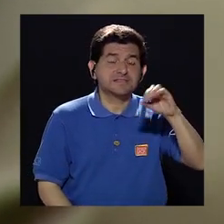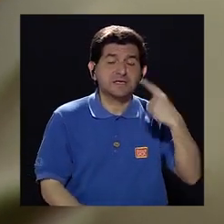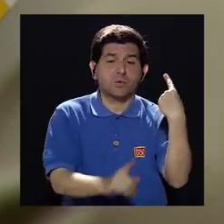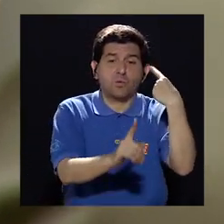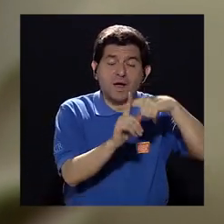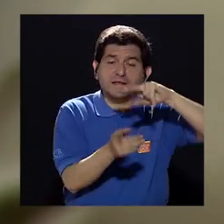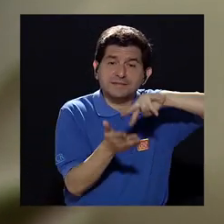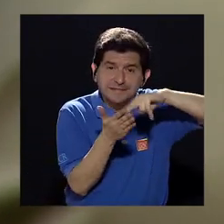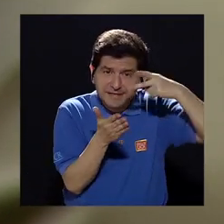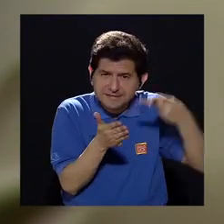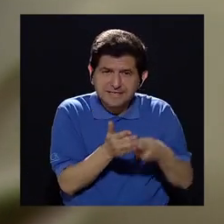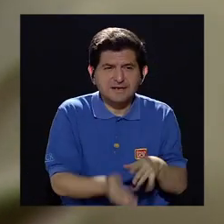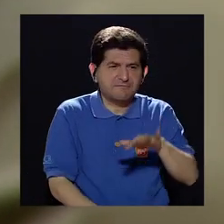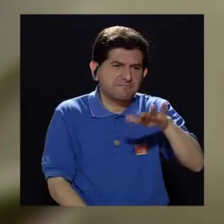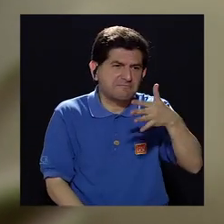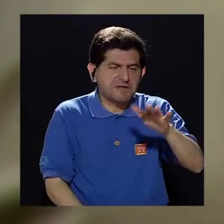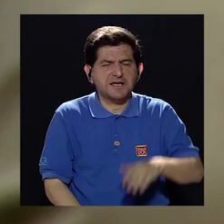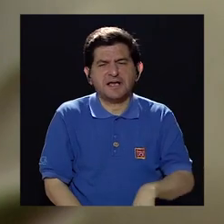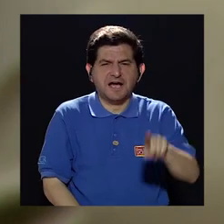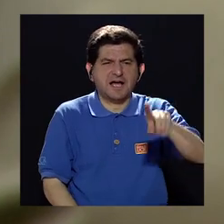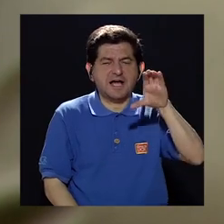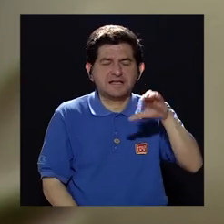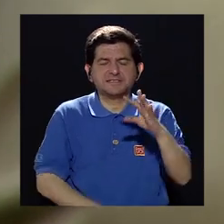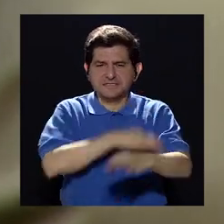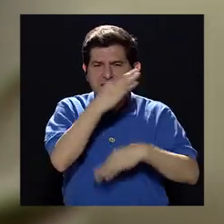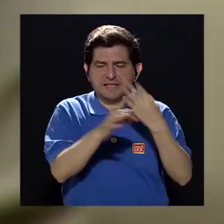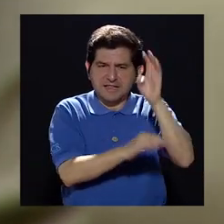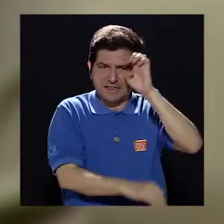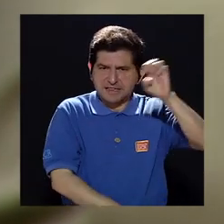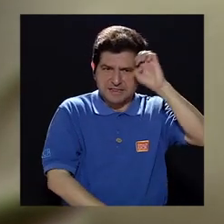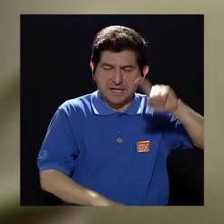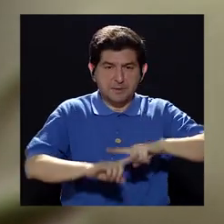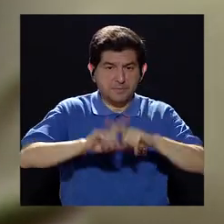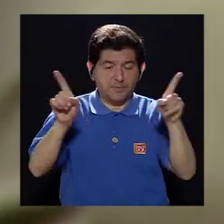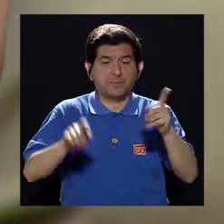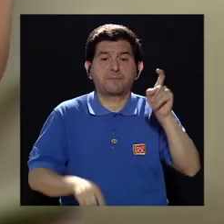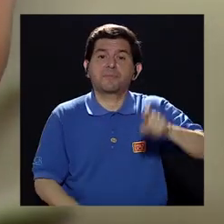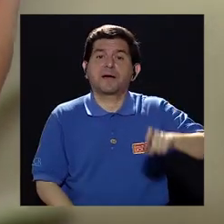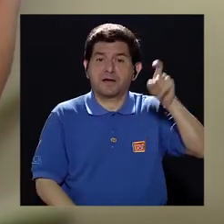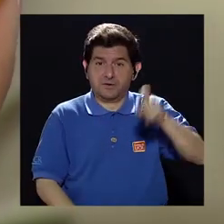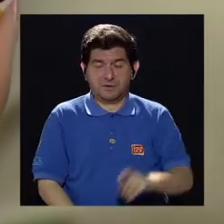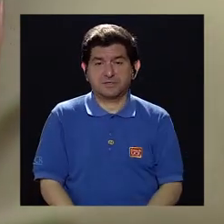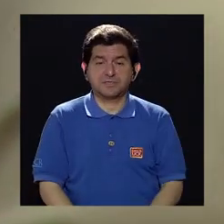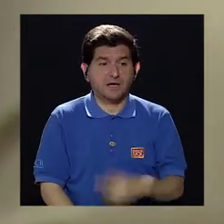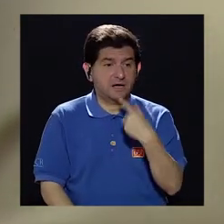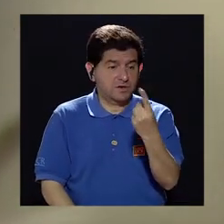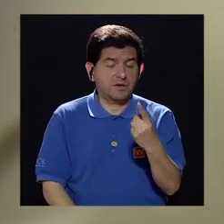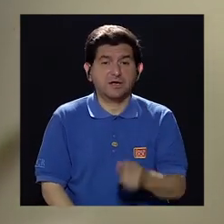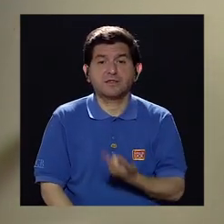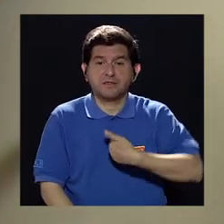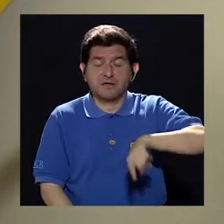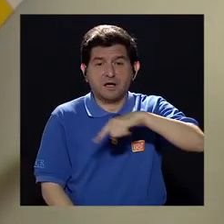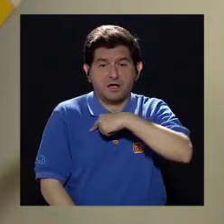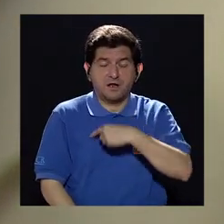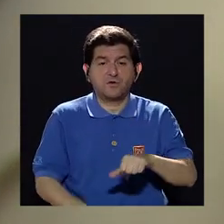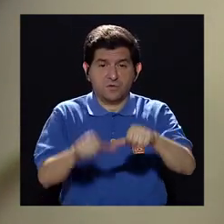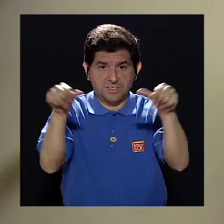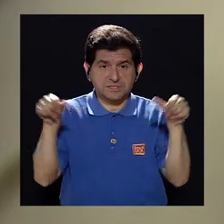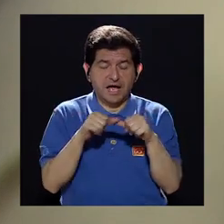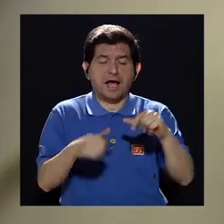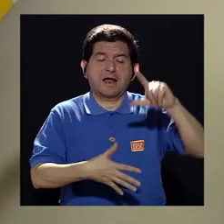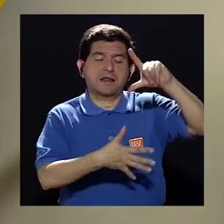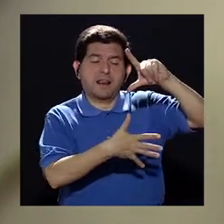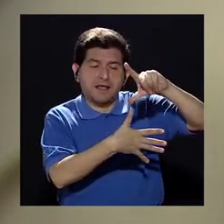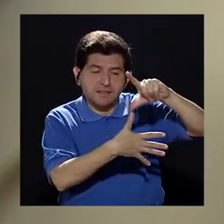50 más equivale como a un 100 de los europeos. Pero en realidad lo que necesitamos es que diga para nuestras áreas de